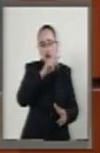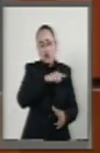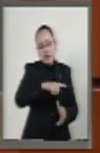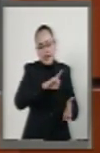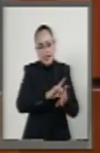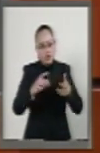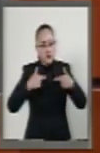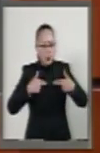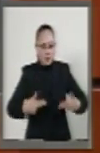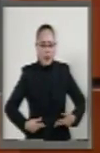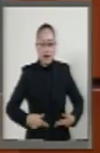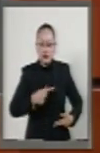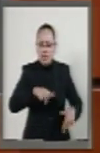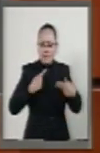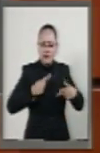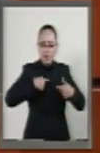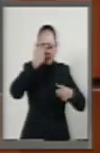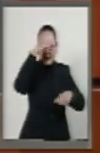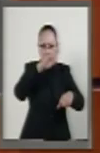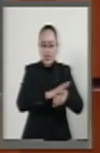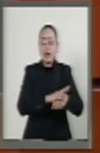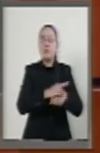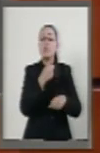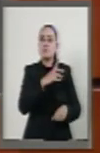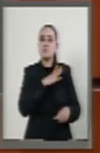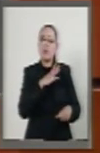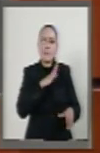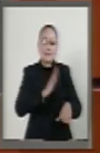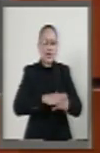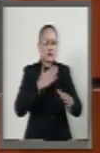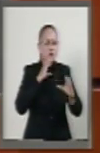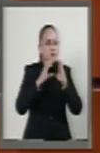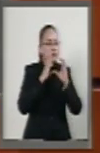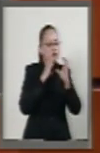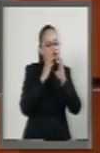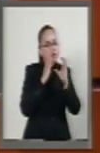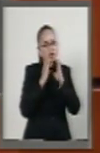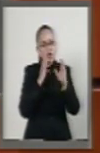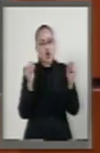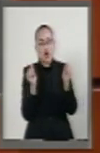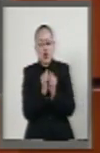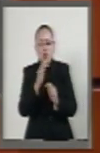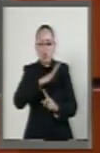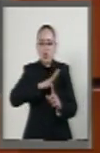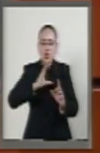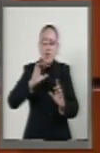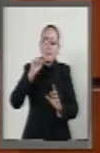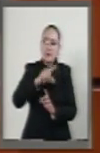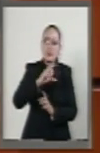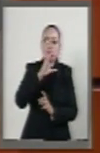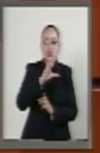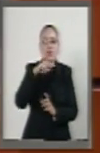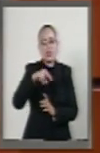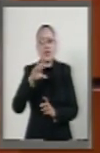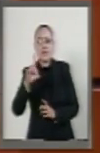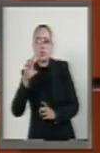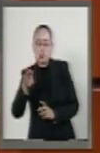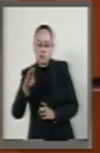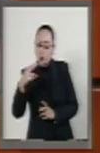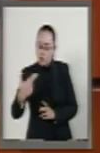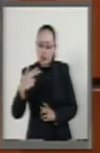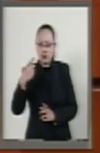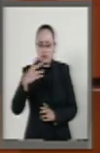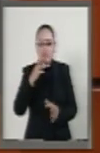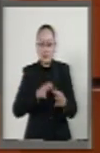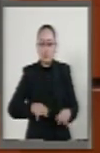extranjero, presentando, facilitando su comunicación con la Comunicación Nacional de los Derechos Humanos. Creo que es importante cada